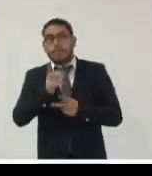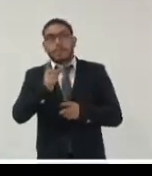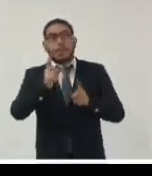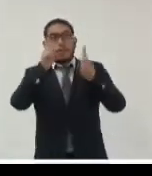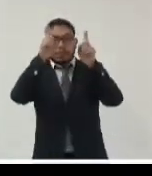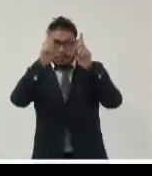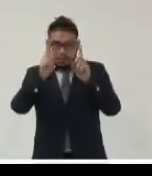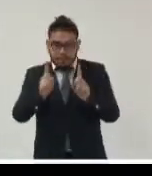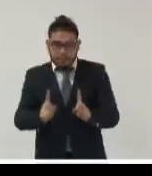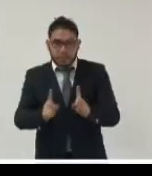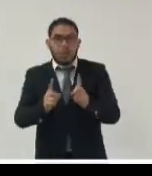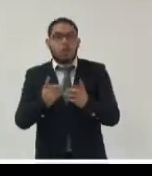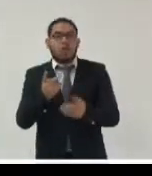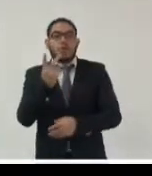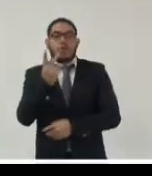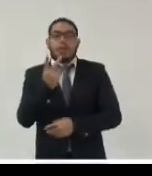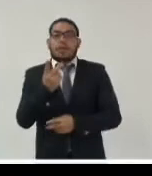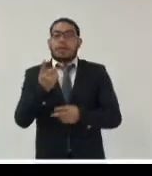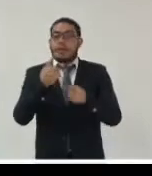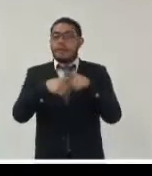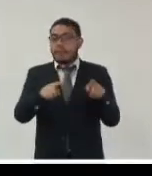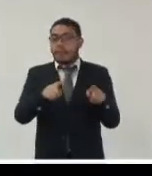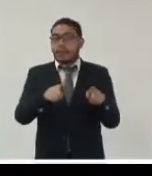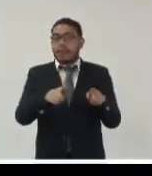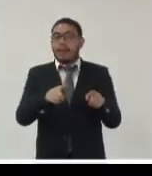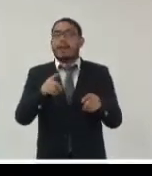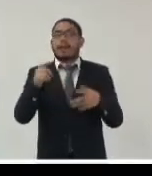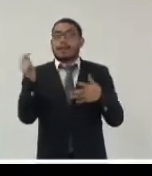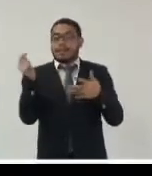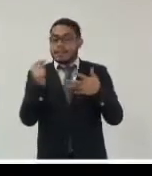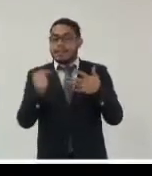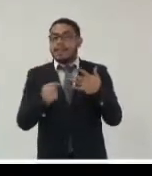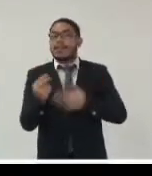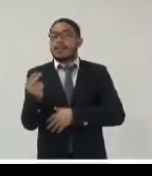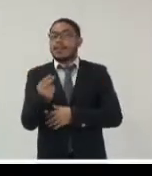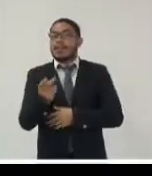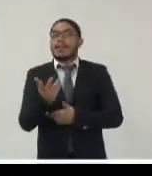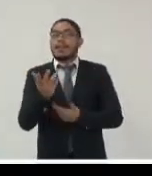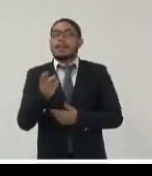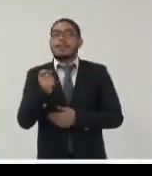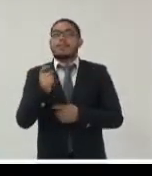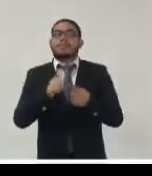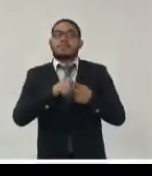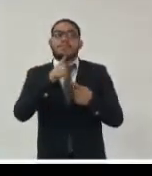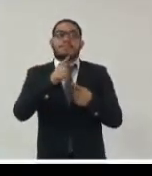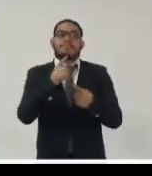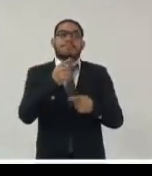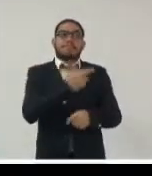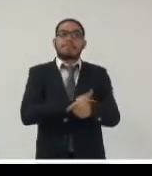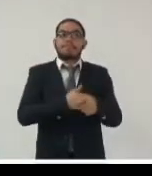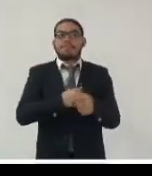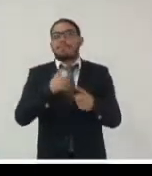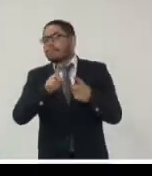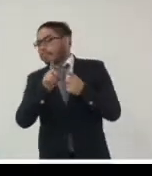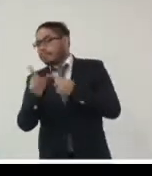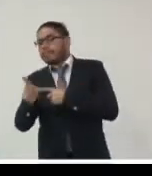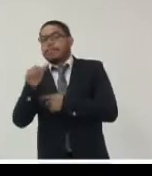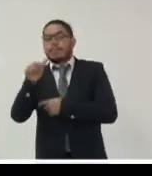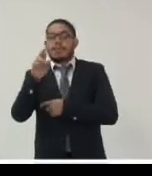dos modelos de requisitos uno de gestión documental y otro de gestión de archivos